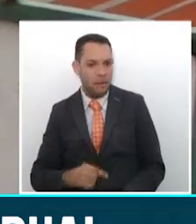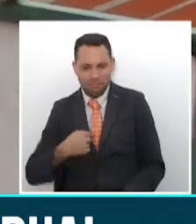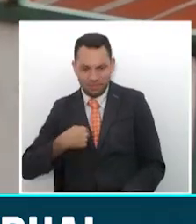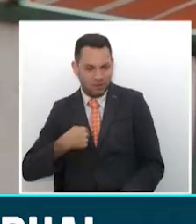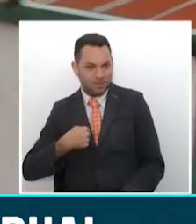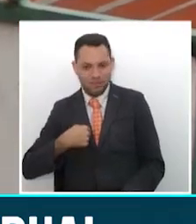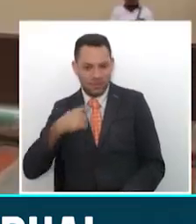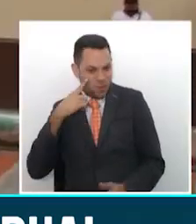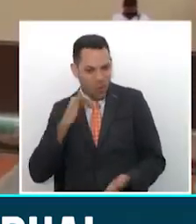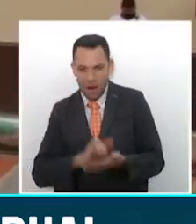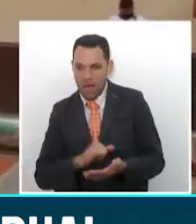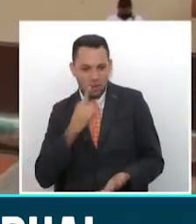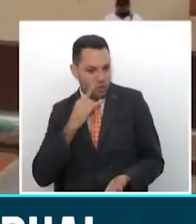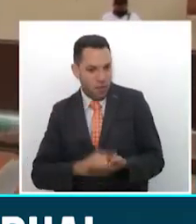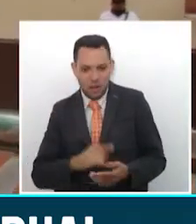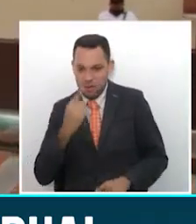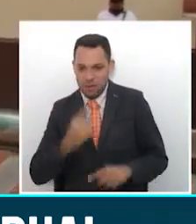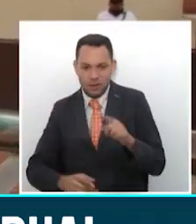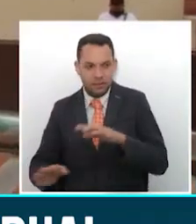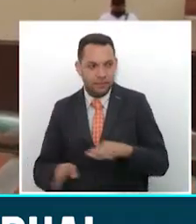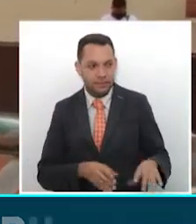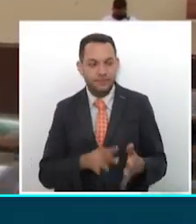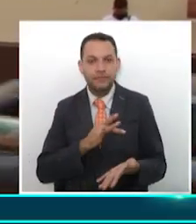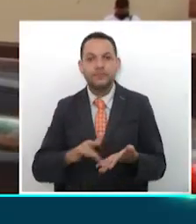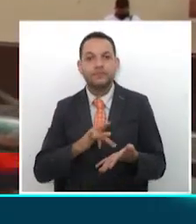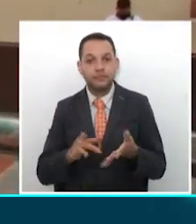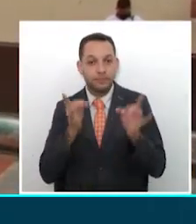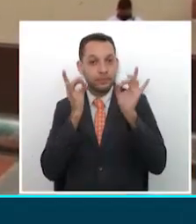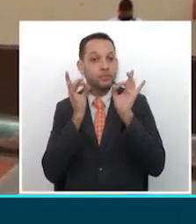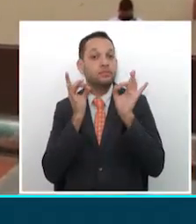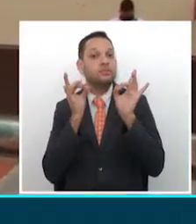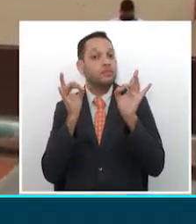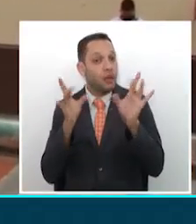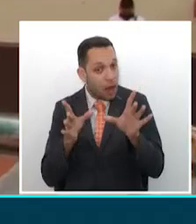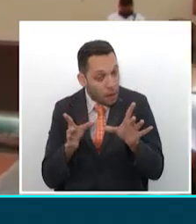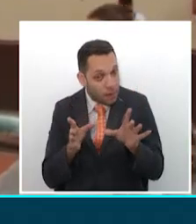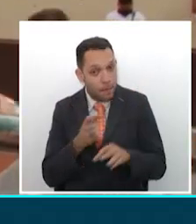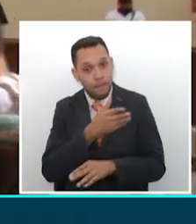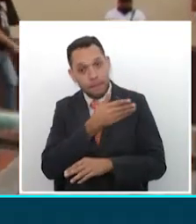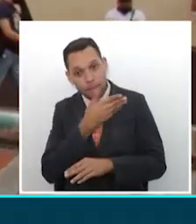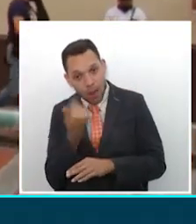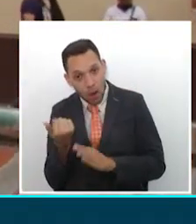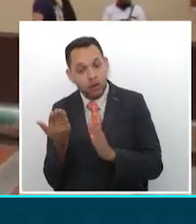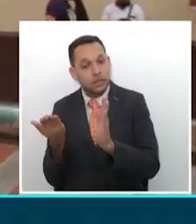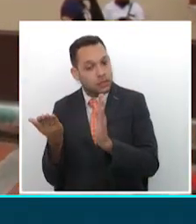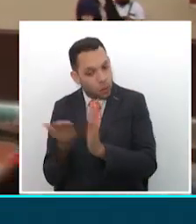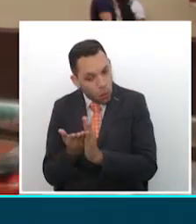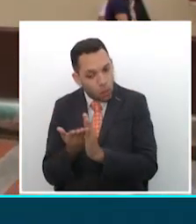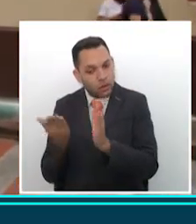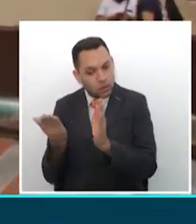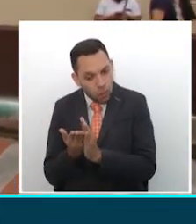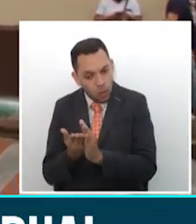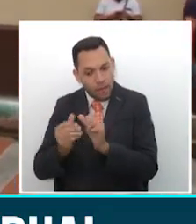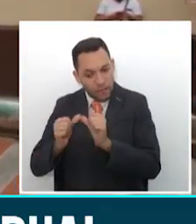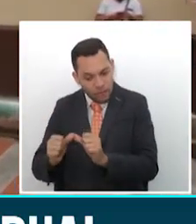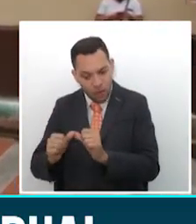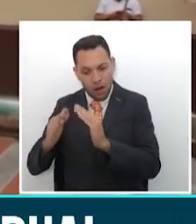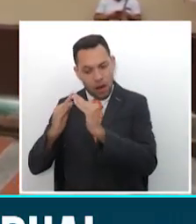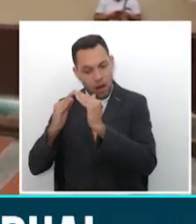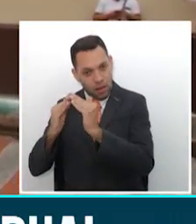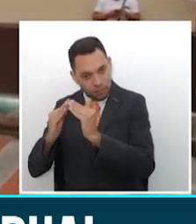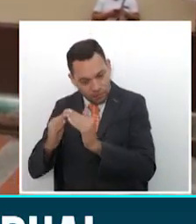conveniente. Algo muy riesgoso, es mejor tenerlos otro tiempito en la casa,